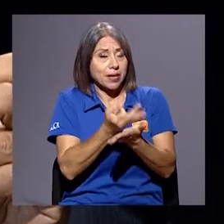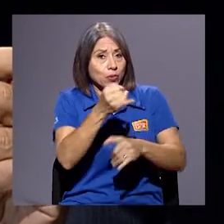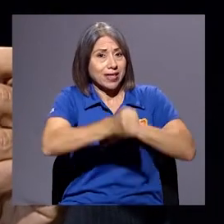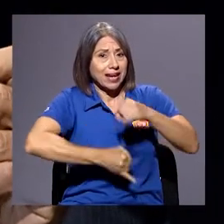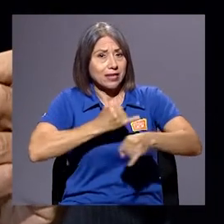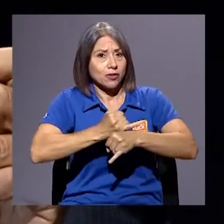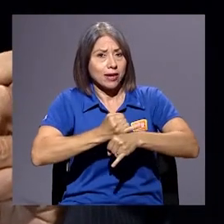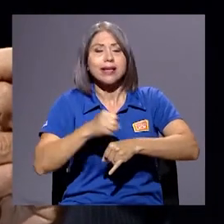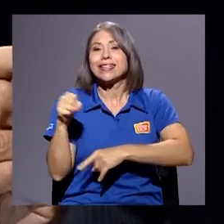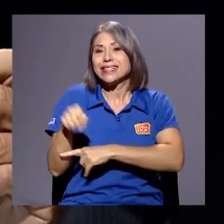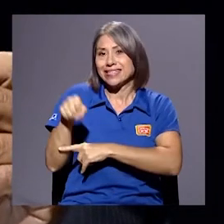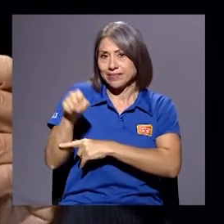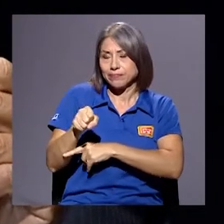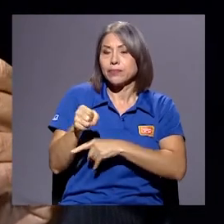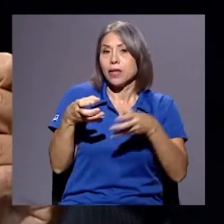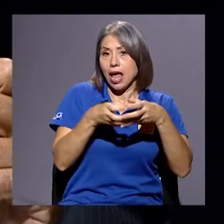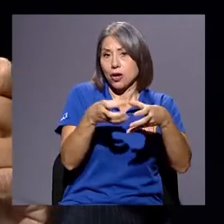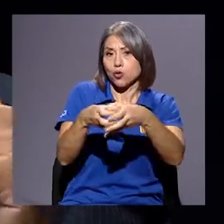una fuerte financiamiento,